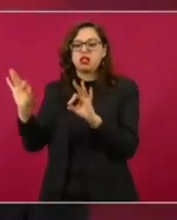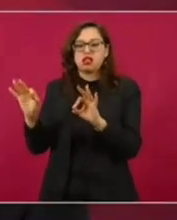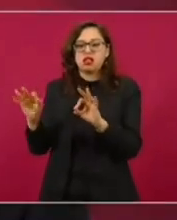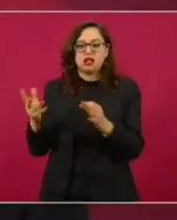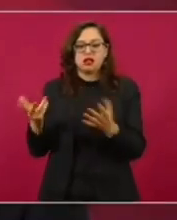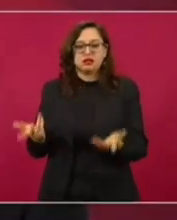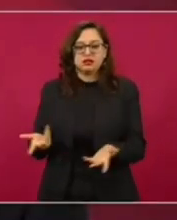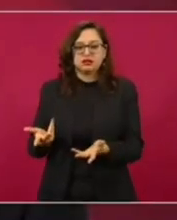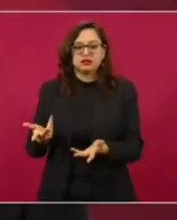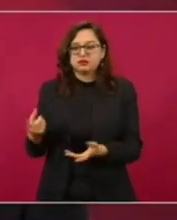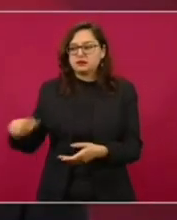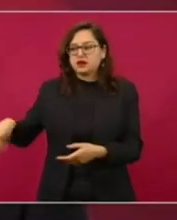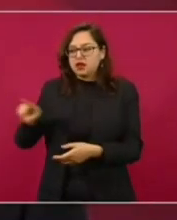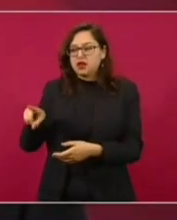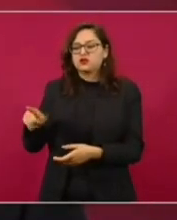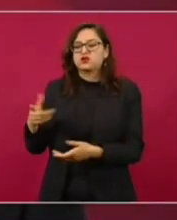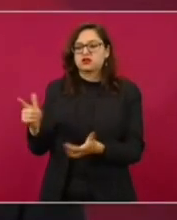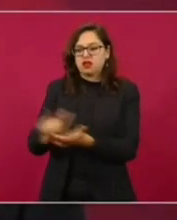lo saben.